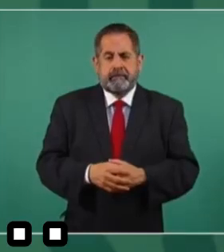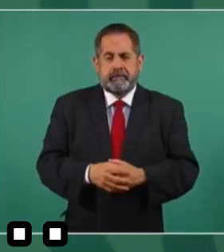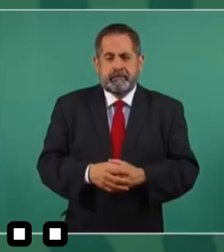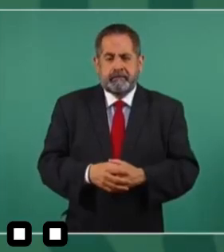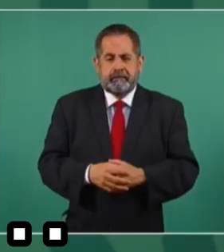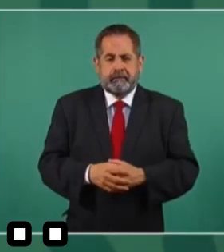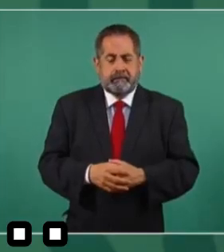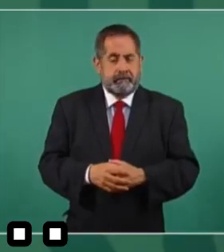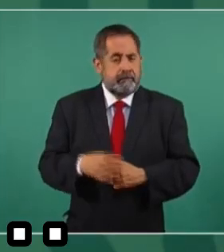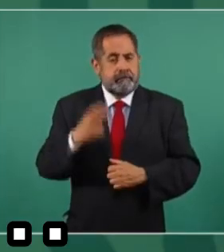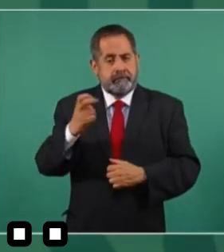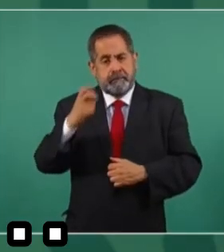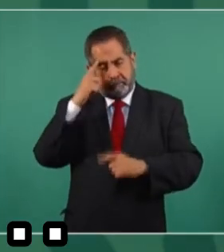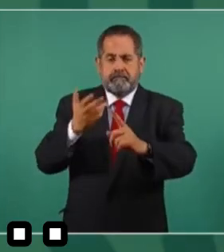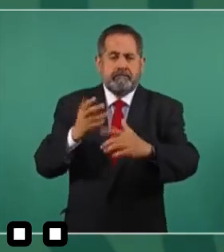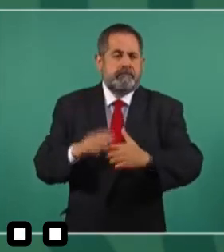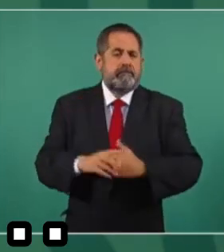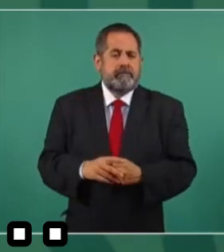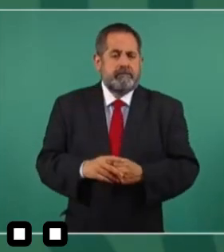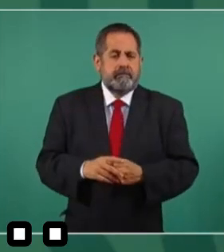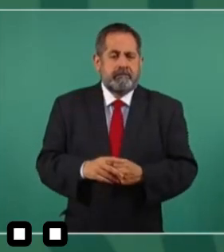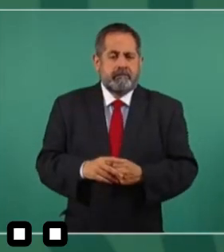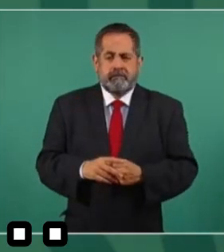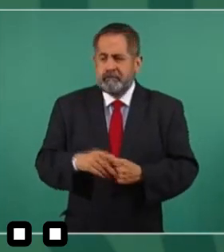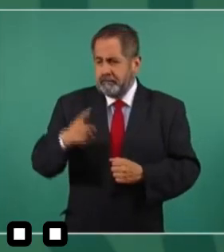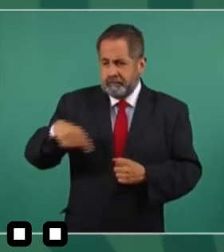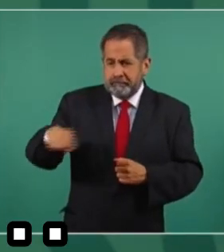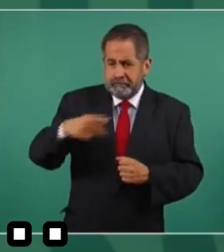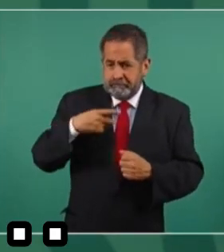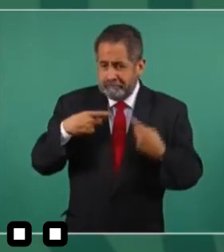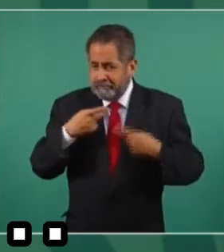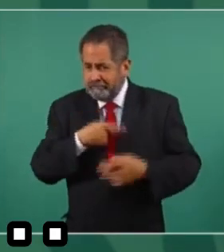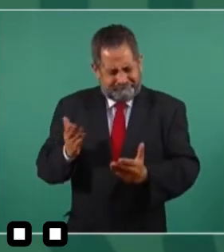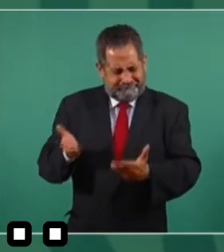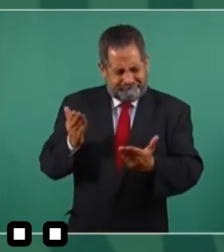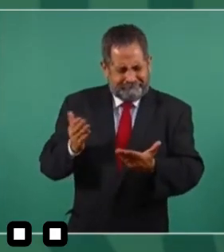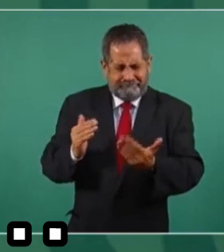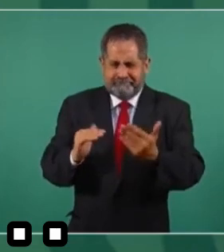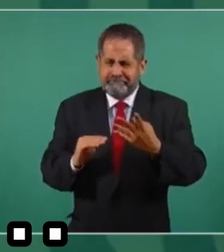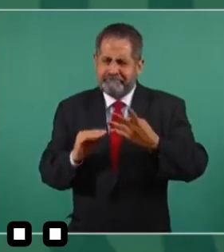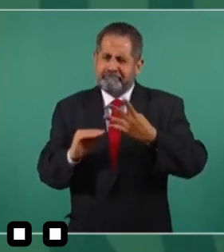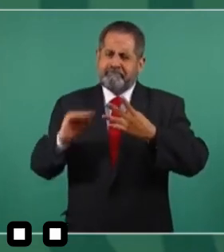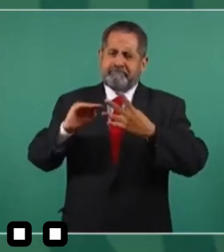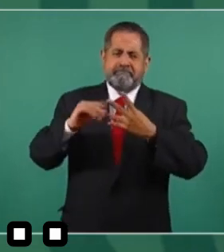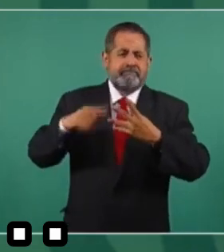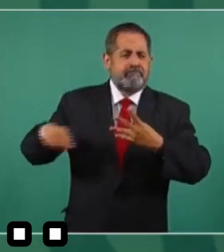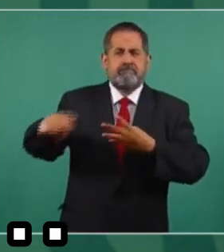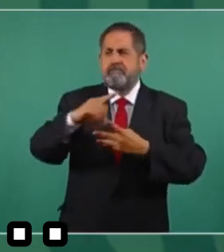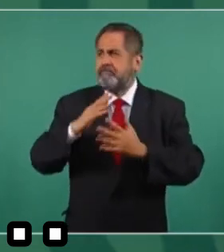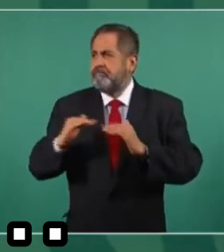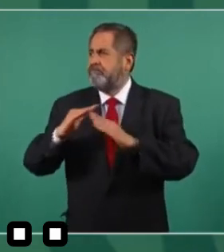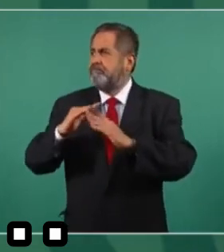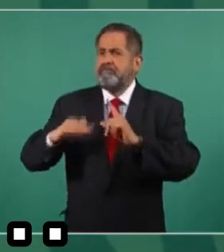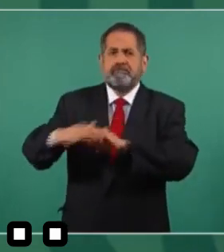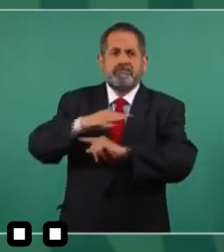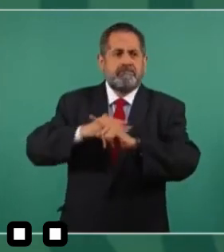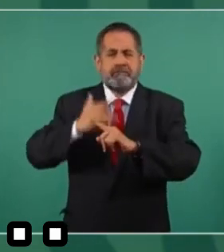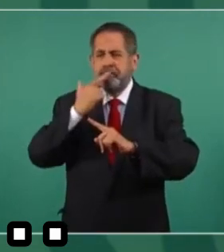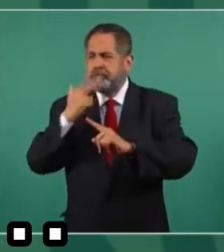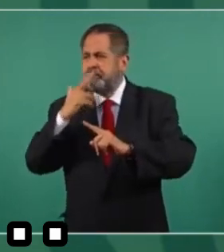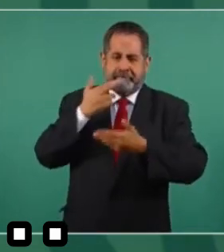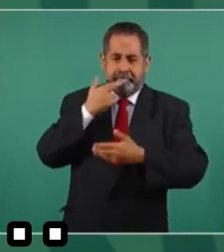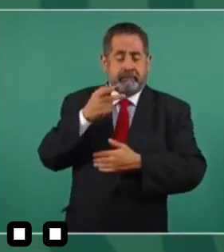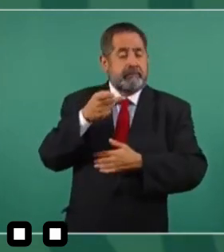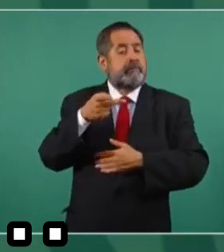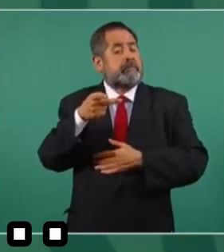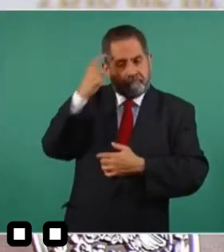Eso es lo que buscamos, sacar de la pobreza a millones de mexicanos que mejoren en sus condiciones de vida, en sus condiciones de trabajo, pero que